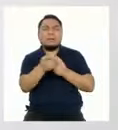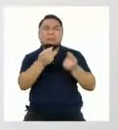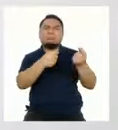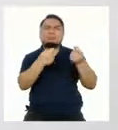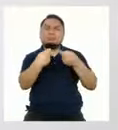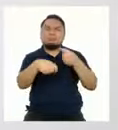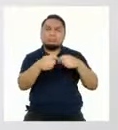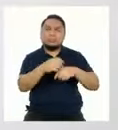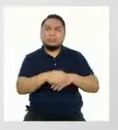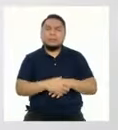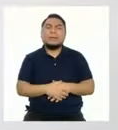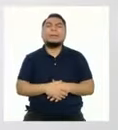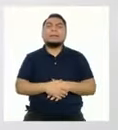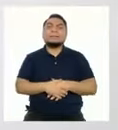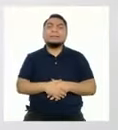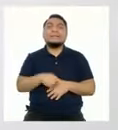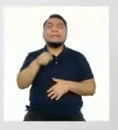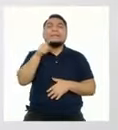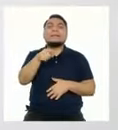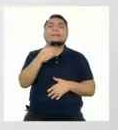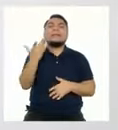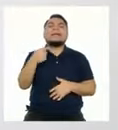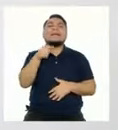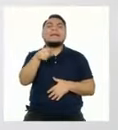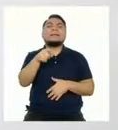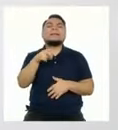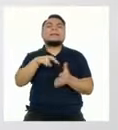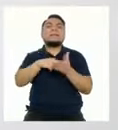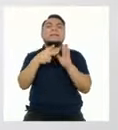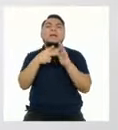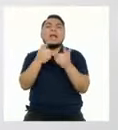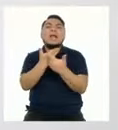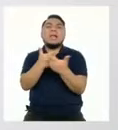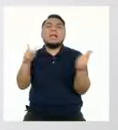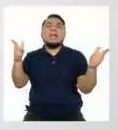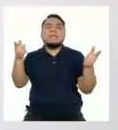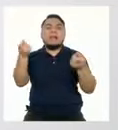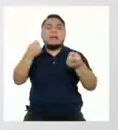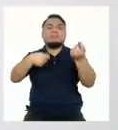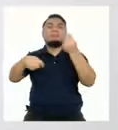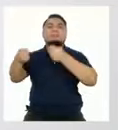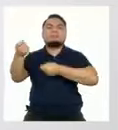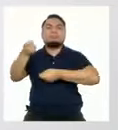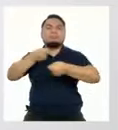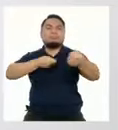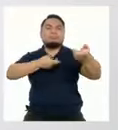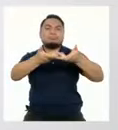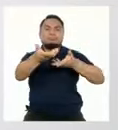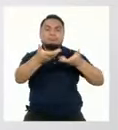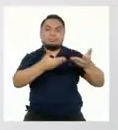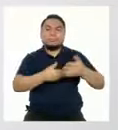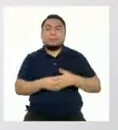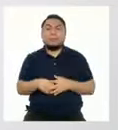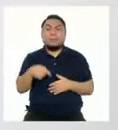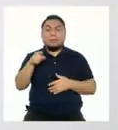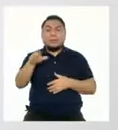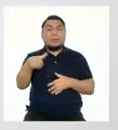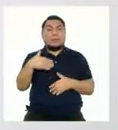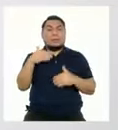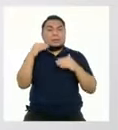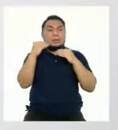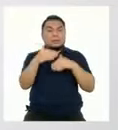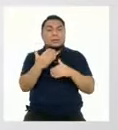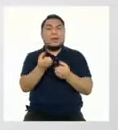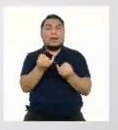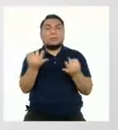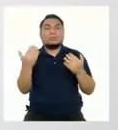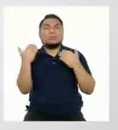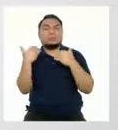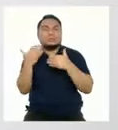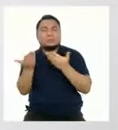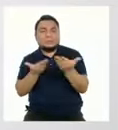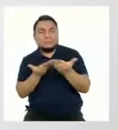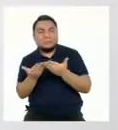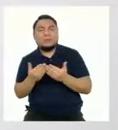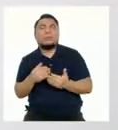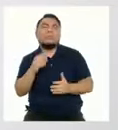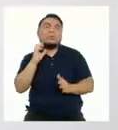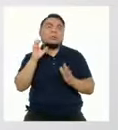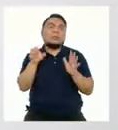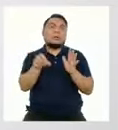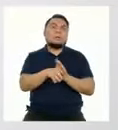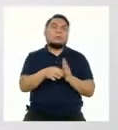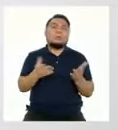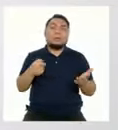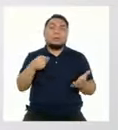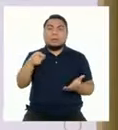un sistema sociopolítico basado en el libre mercado y en el que hay una intervención estatal limitada a ciertos servicios como